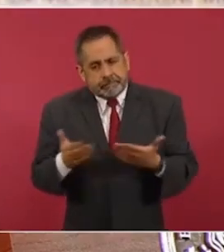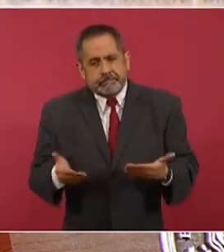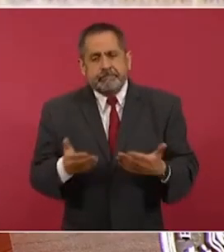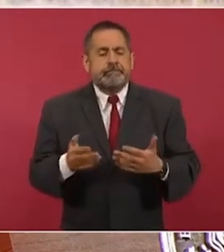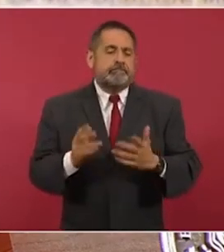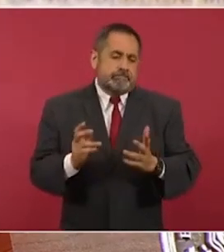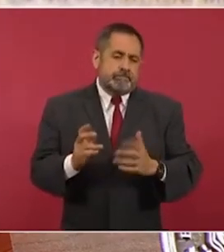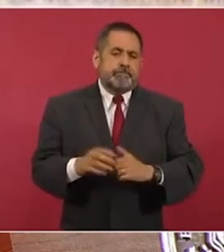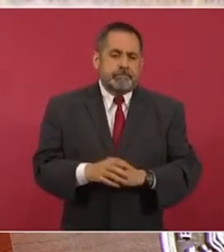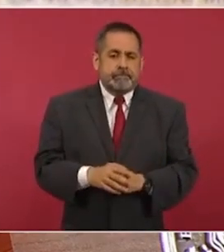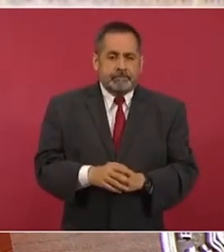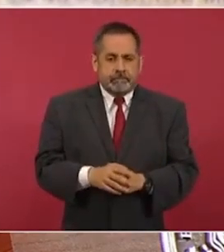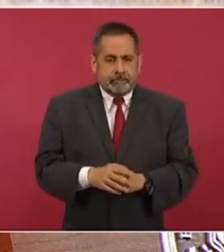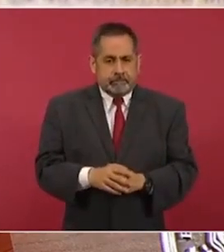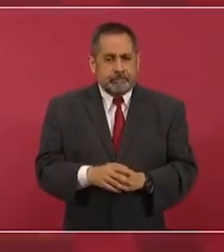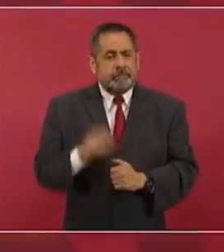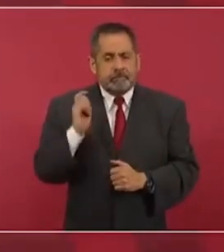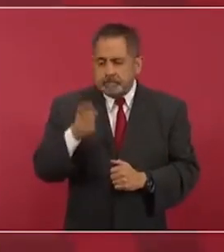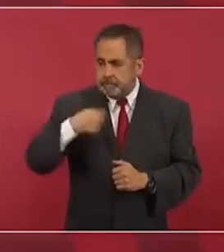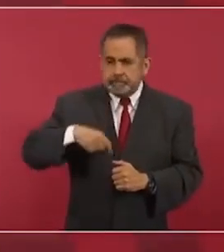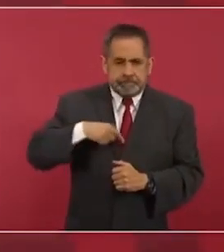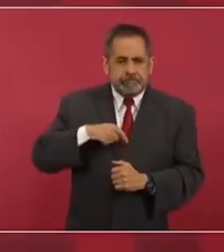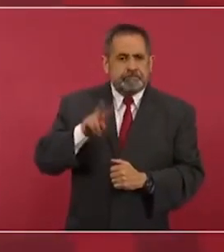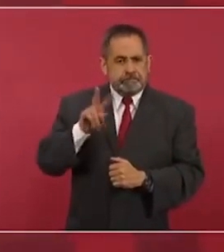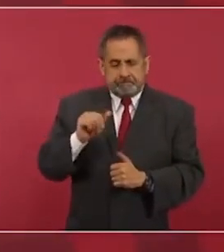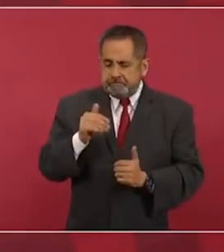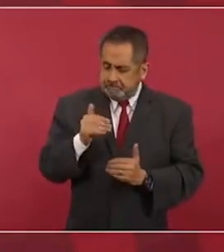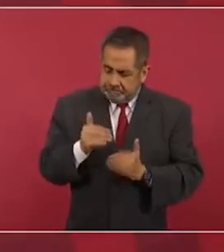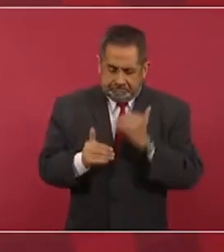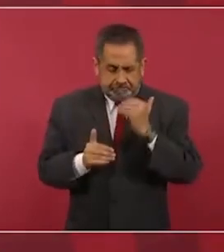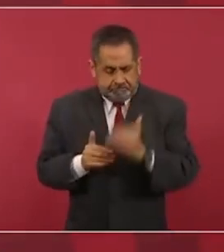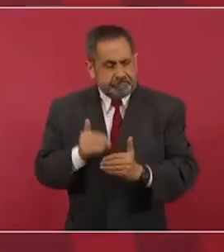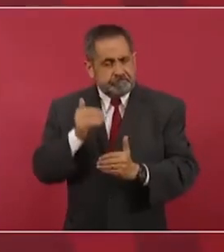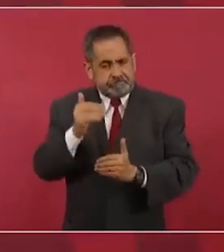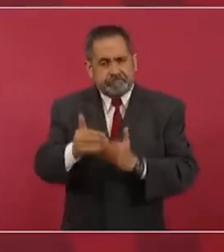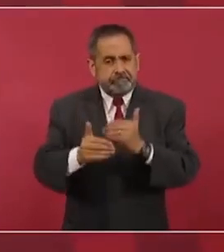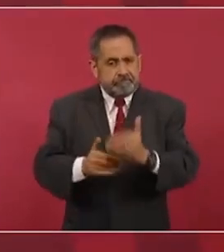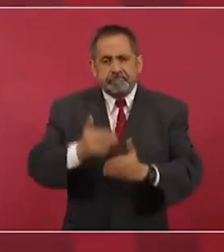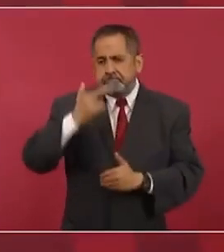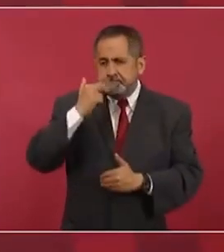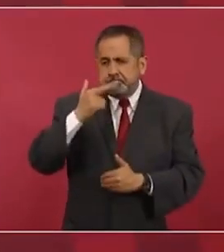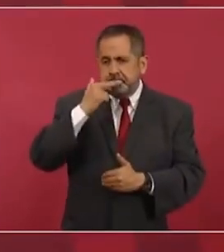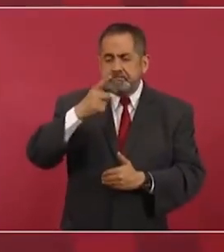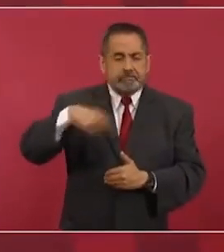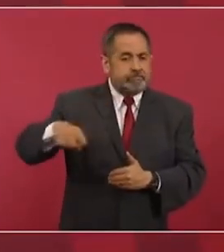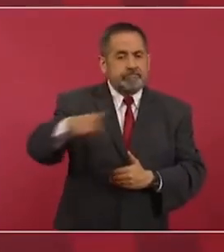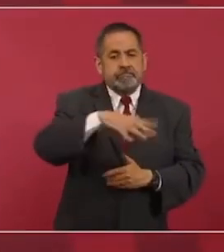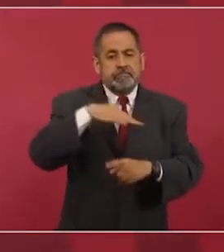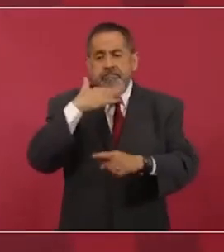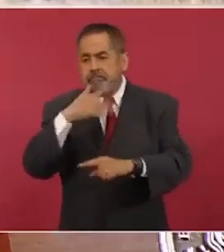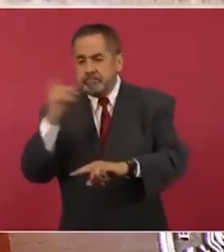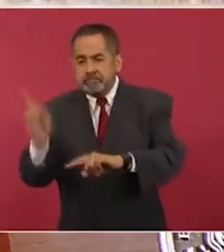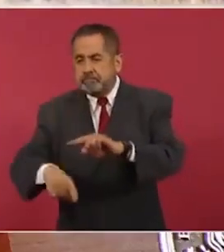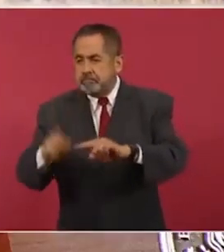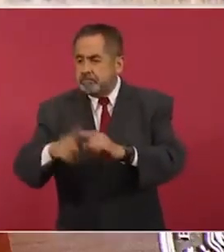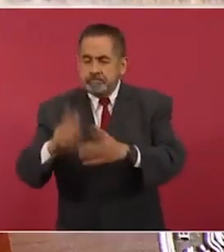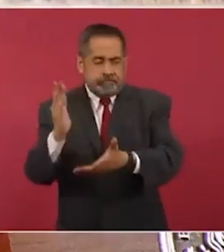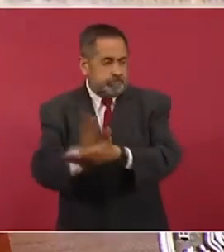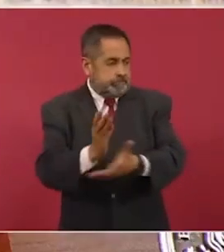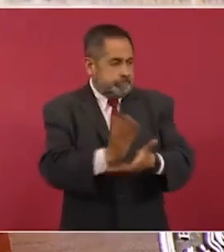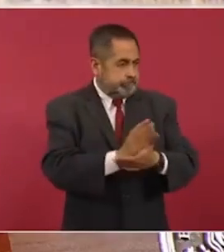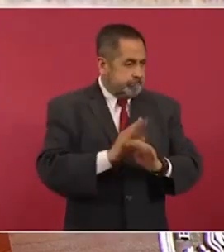Entonces, estamos avanzando en el combate a la corrupción, en que no haya